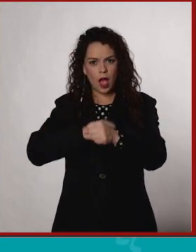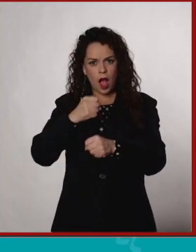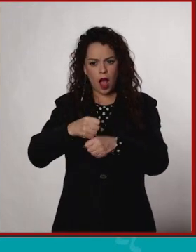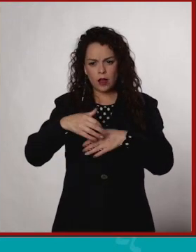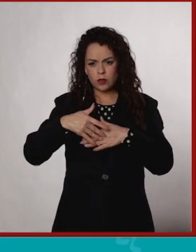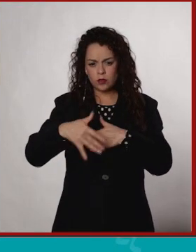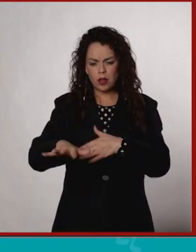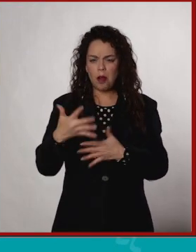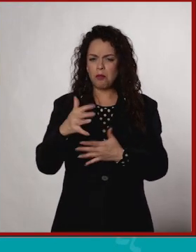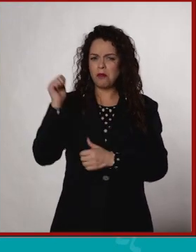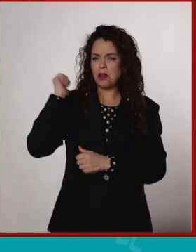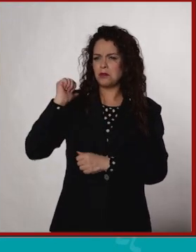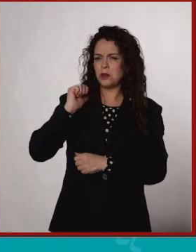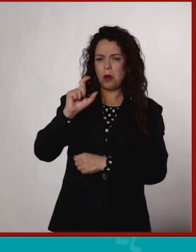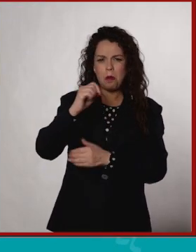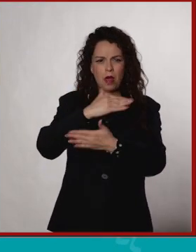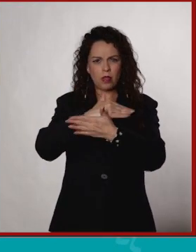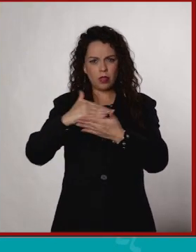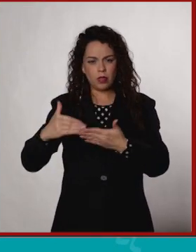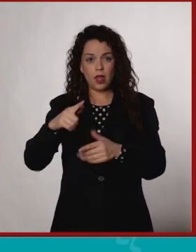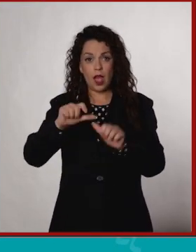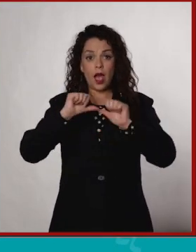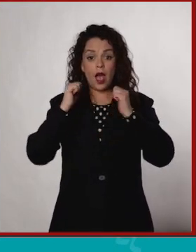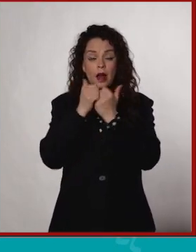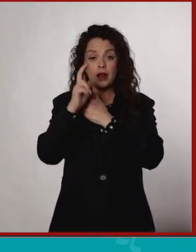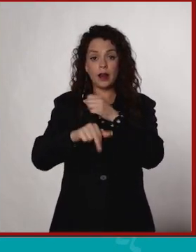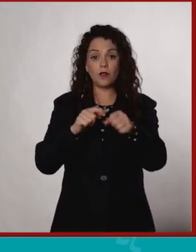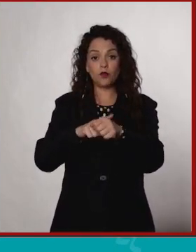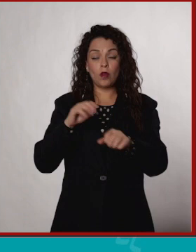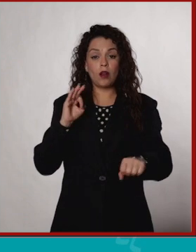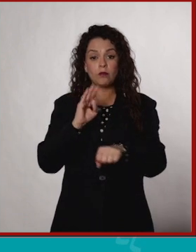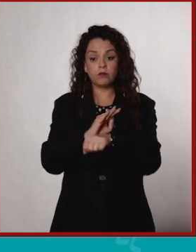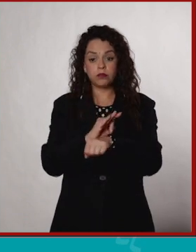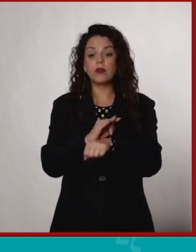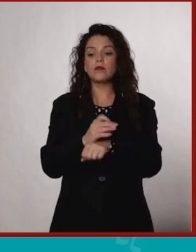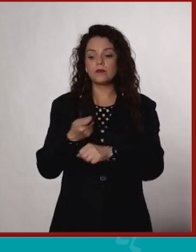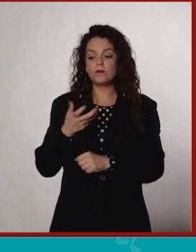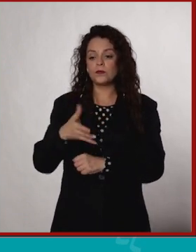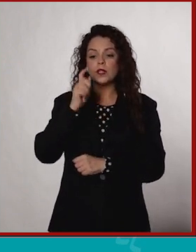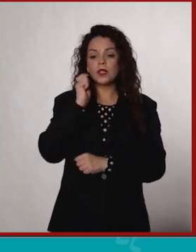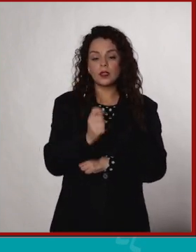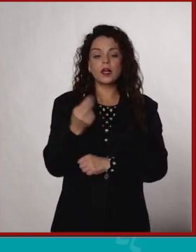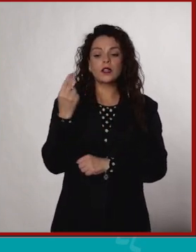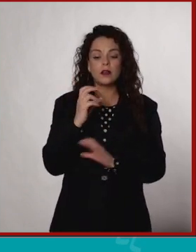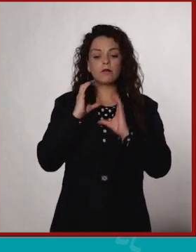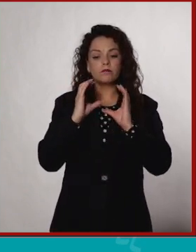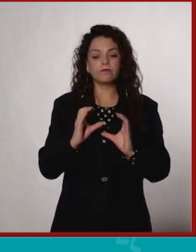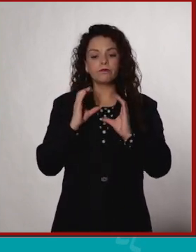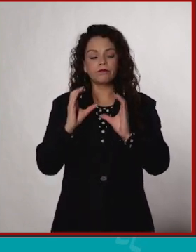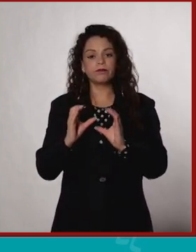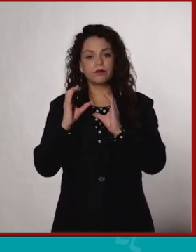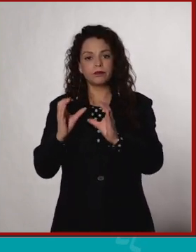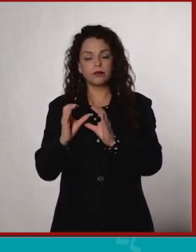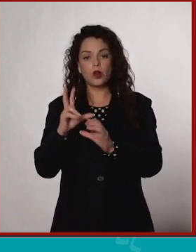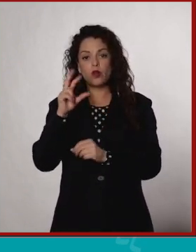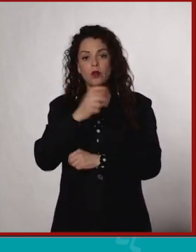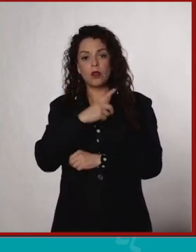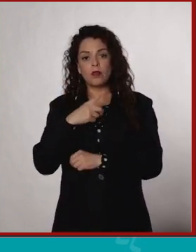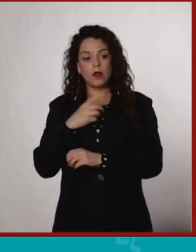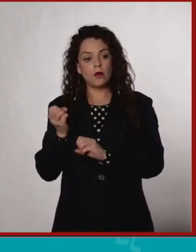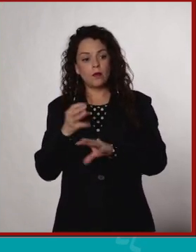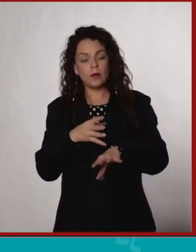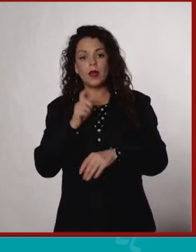Años más tarde, a mediados del siglo XX, las áreas naturales protegidas se decretaron con el principio de conservación,